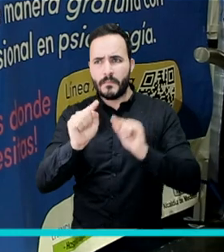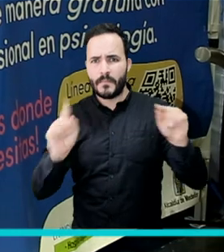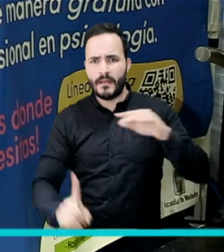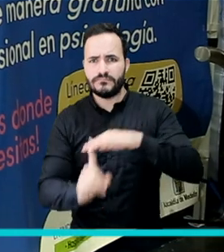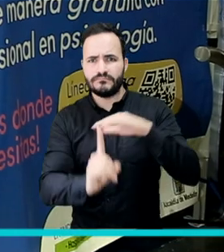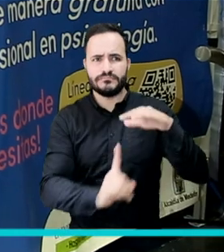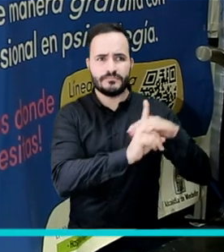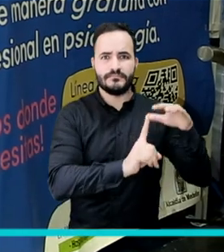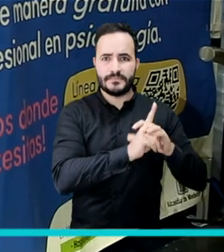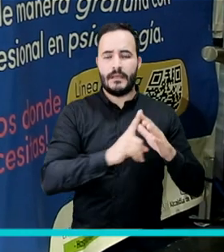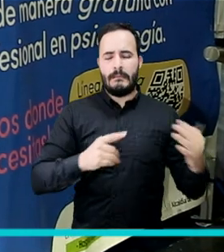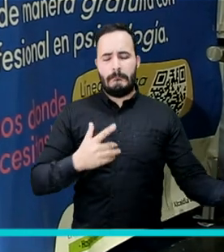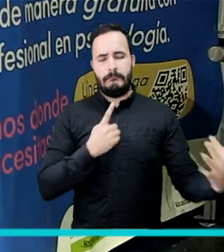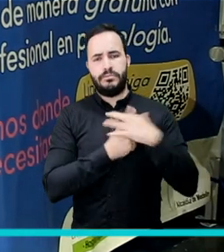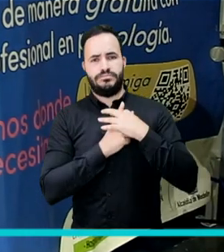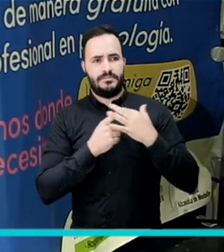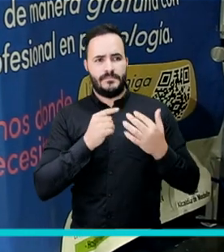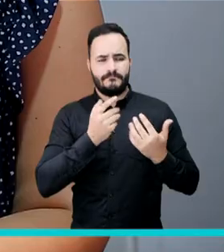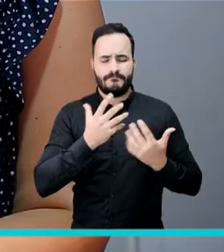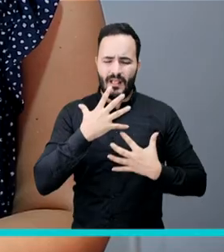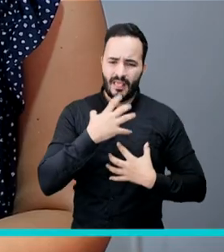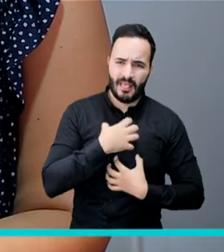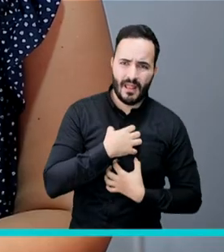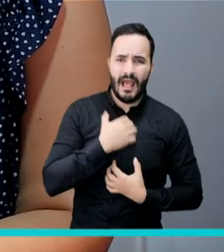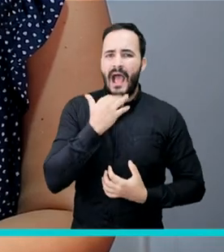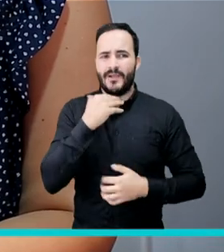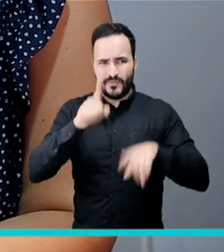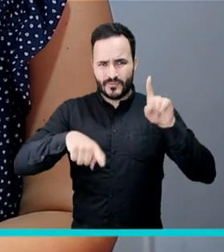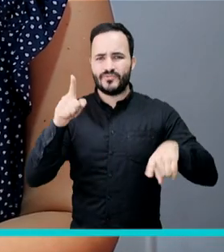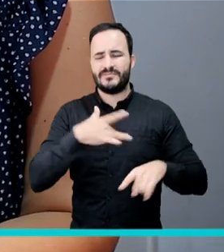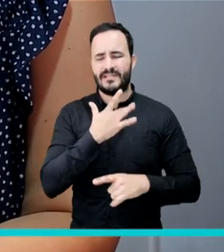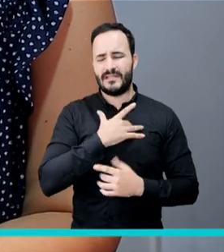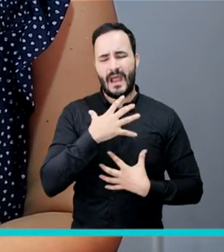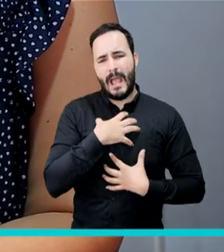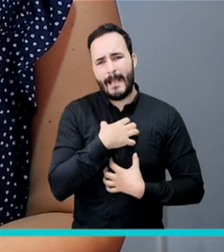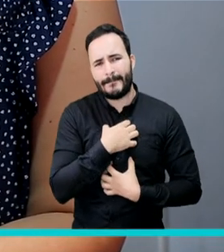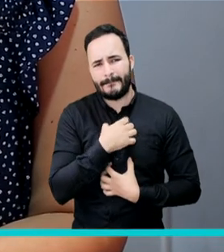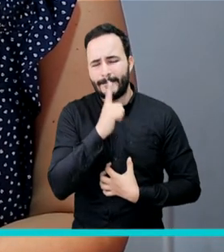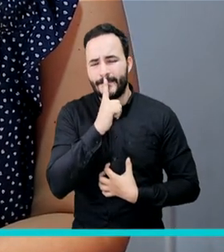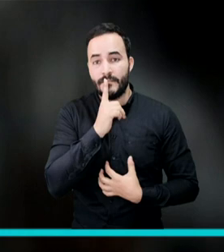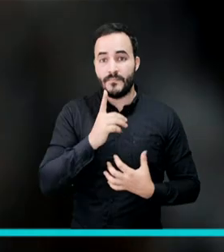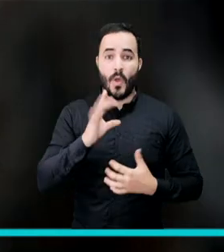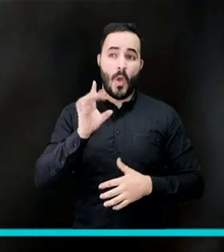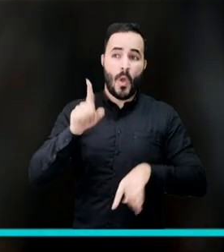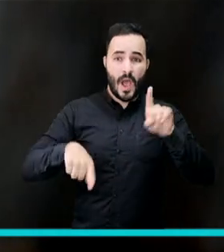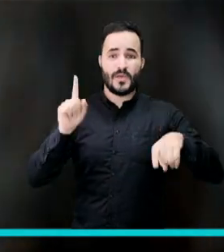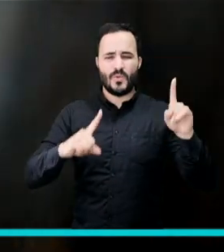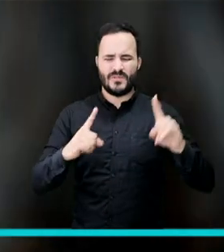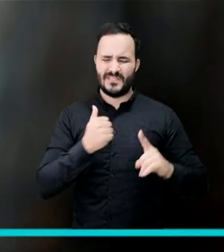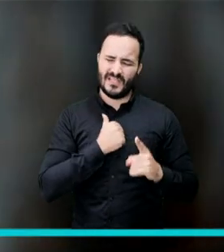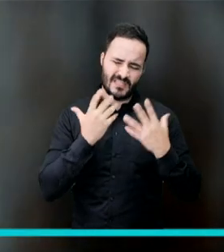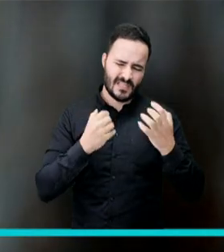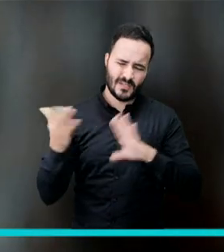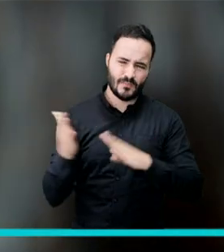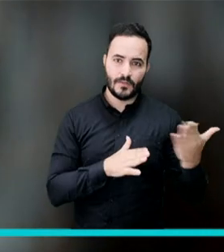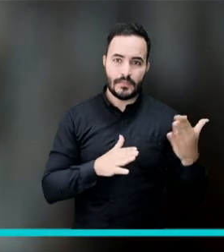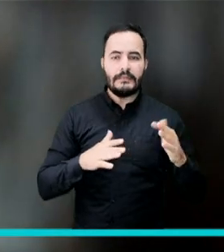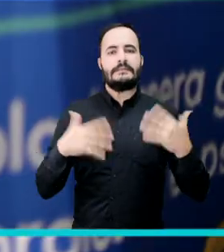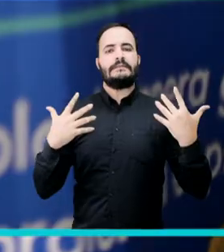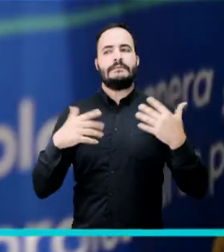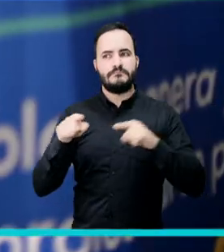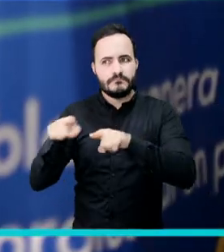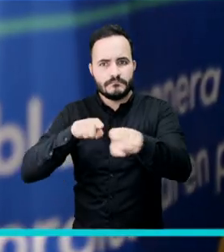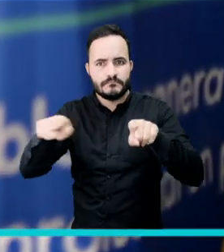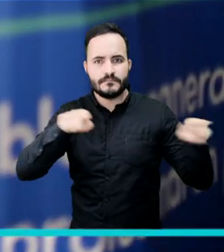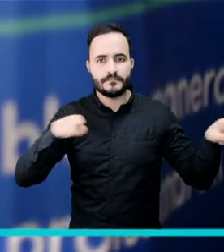determinado muchas veces que las personas se encuentren un poco conmovidas, temas de suicidio.